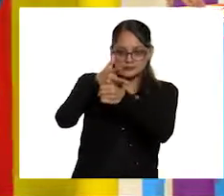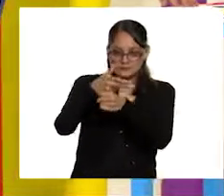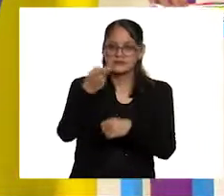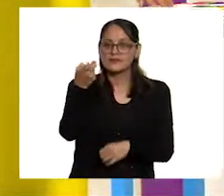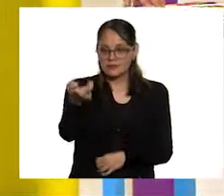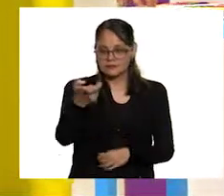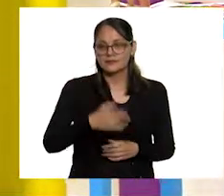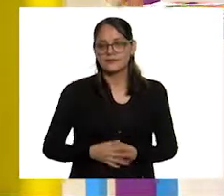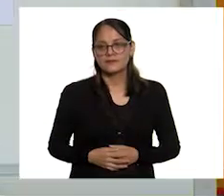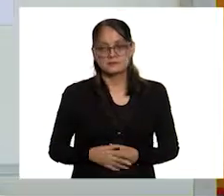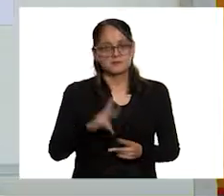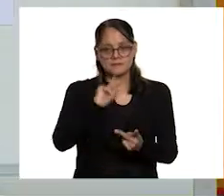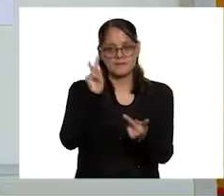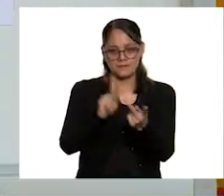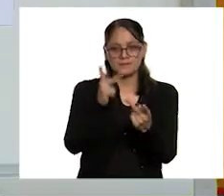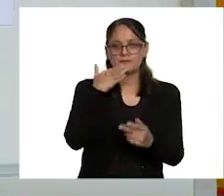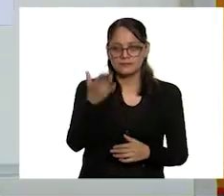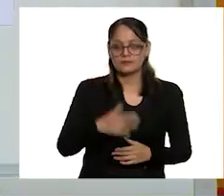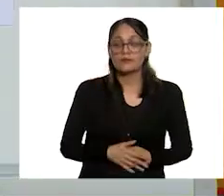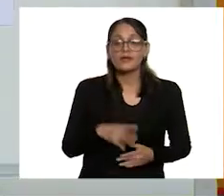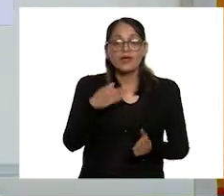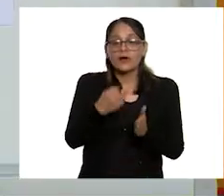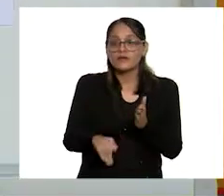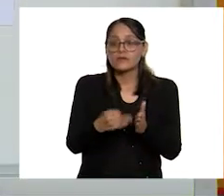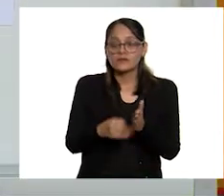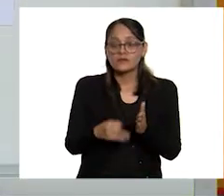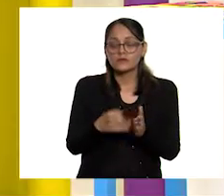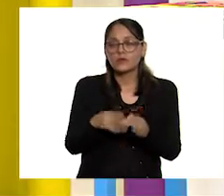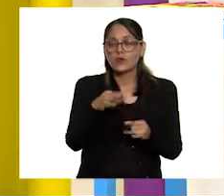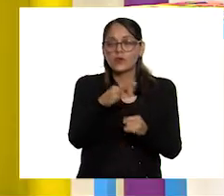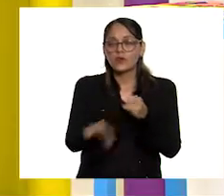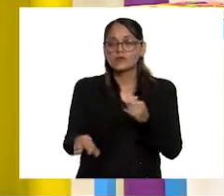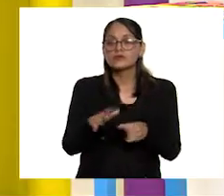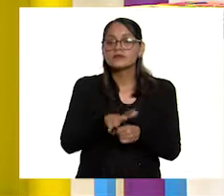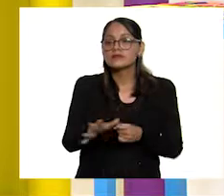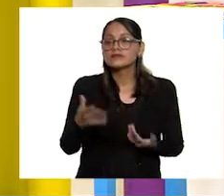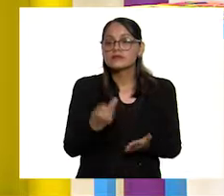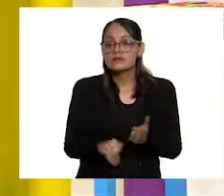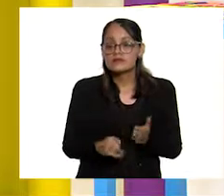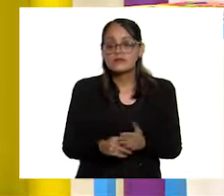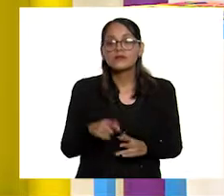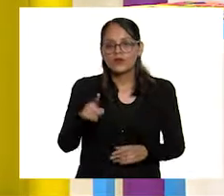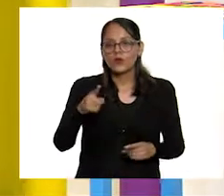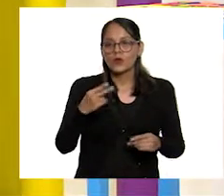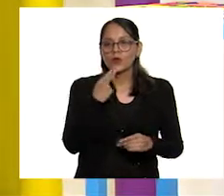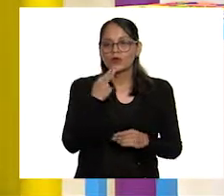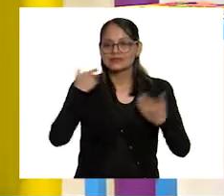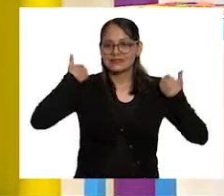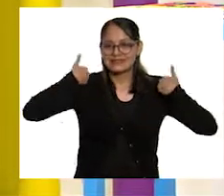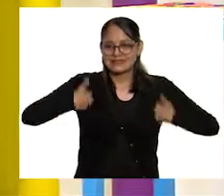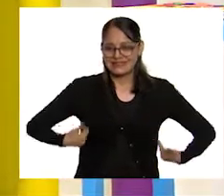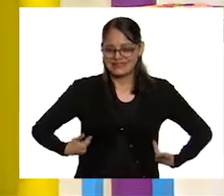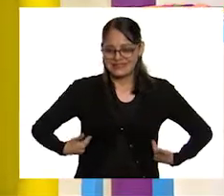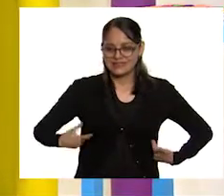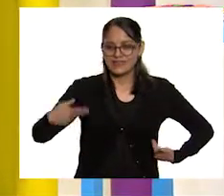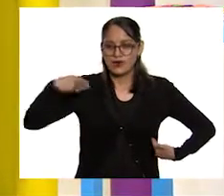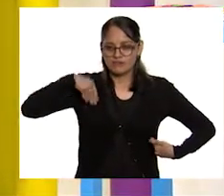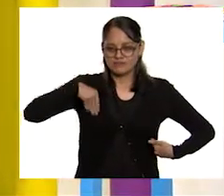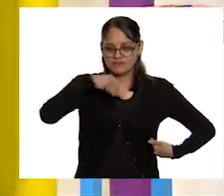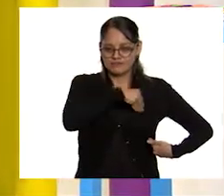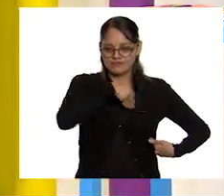lo que hace. Perfecto. Y finalmente, ahora sí tenemos, usan chaleco con muchas bolsas.